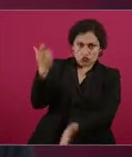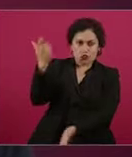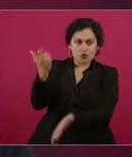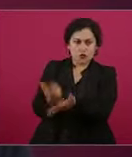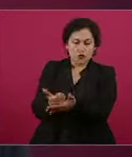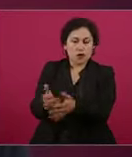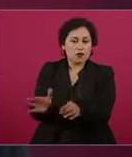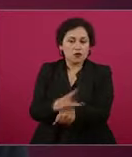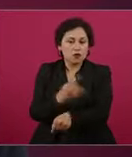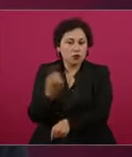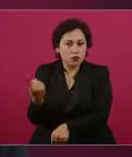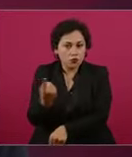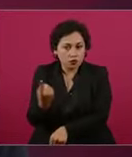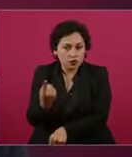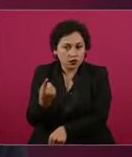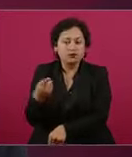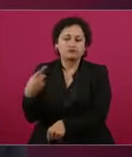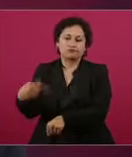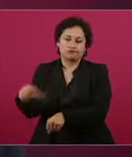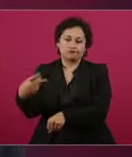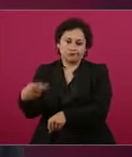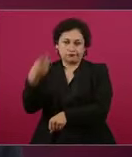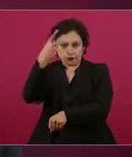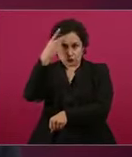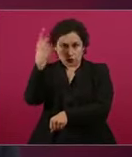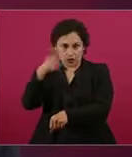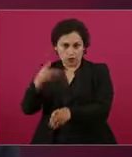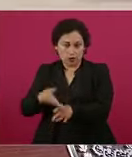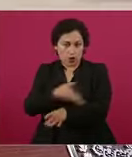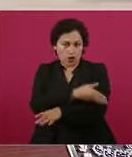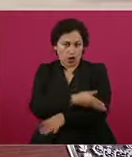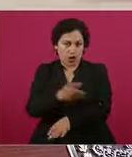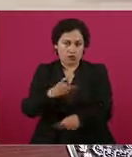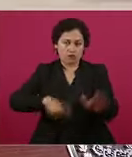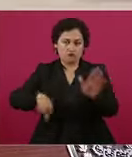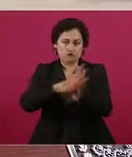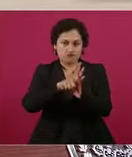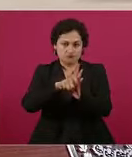la marca mexicana. Bueno,